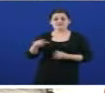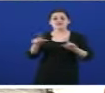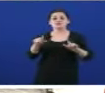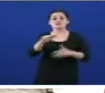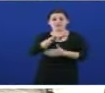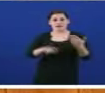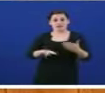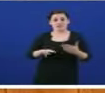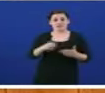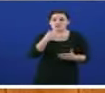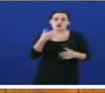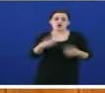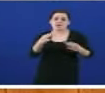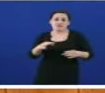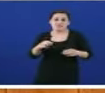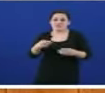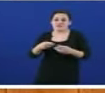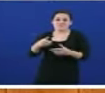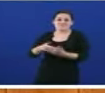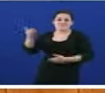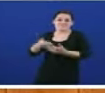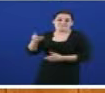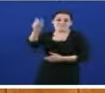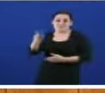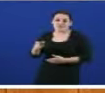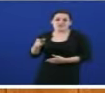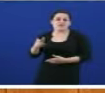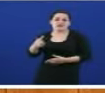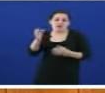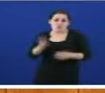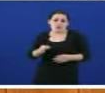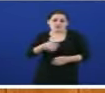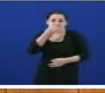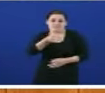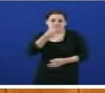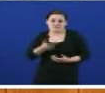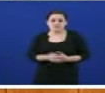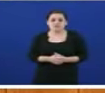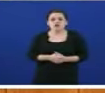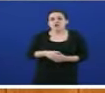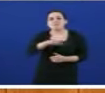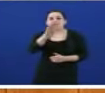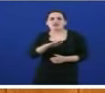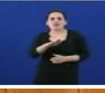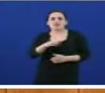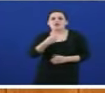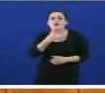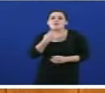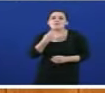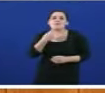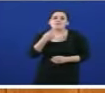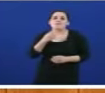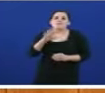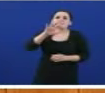que sempre nestes debates un ten desaceración, dicando un escoito o goberno parece que está escoitando falar de Suecia e cando escoito a oposición